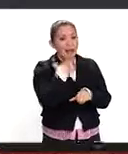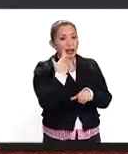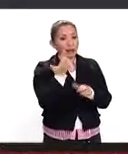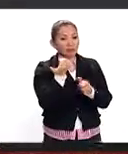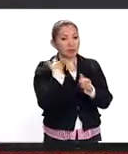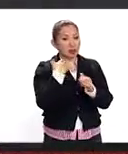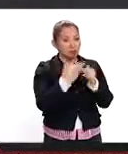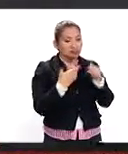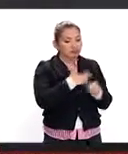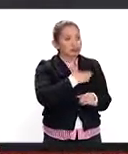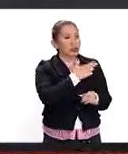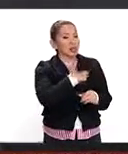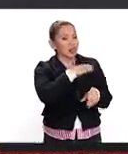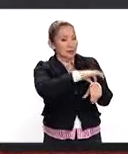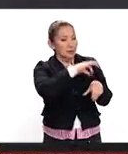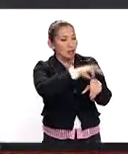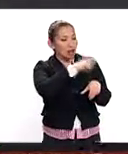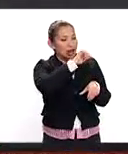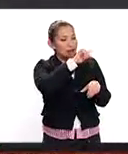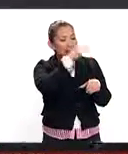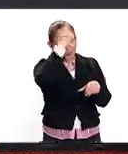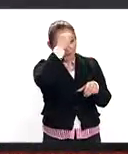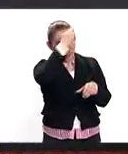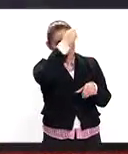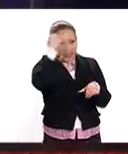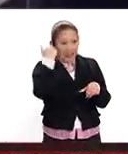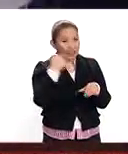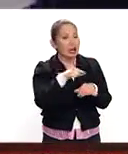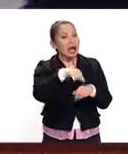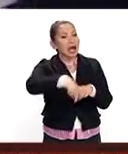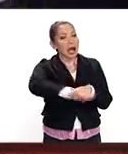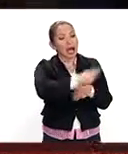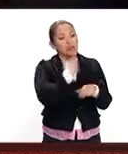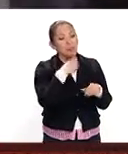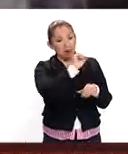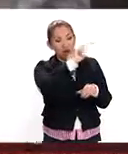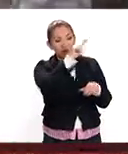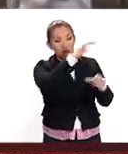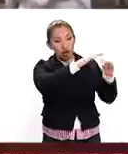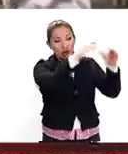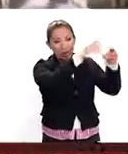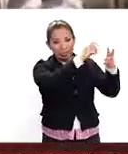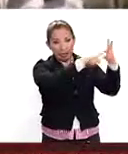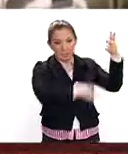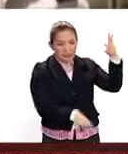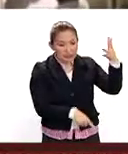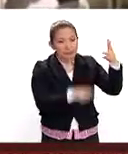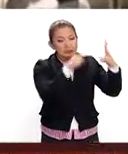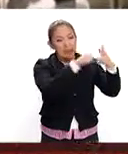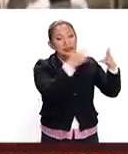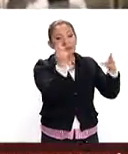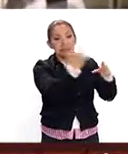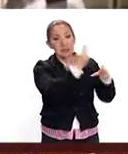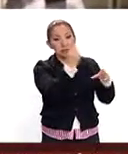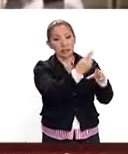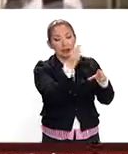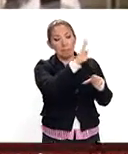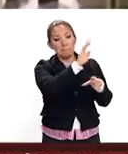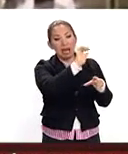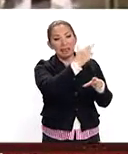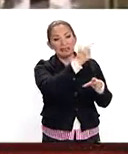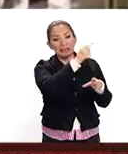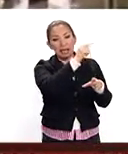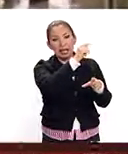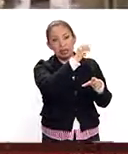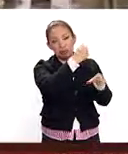Escuela Naval, a la Escuela Médica Naval y a la Escuela de Enfermería, que son las escuelas de nivel profesional con las que contamos, se requiere tener el bachillerato